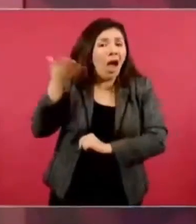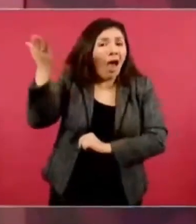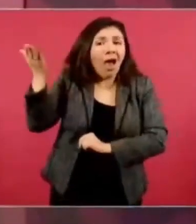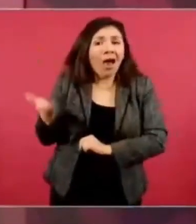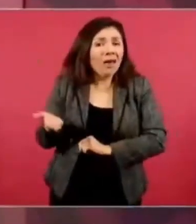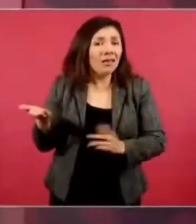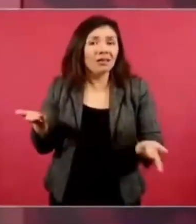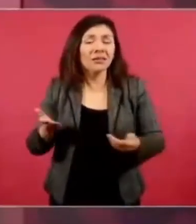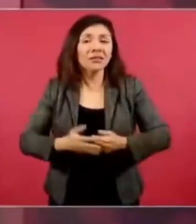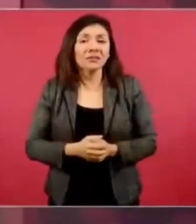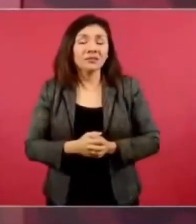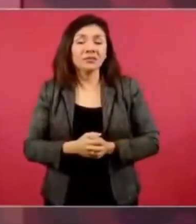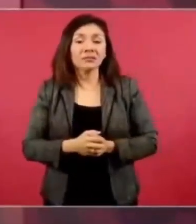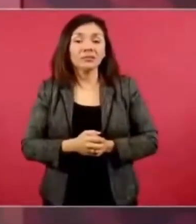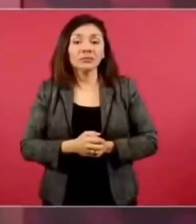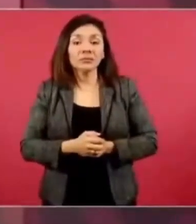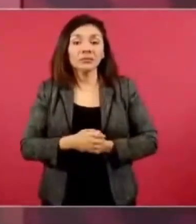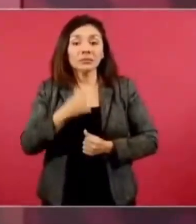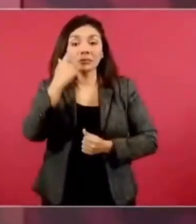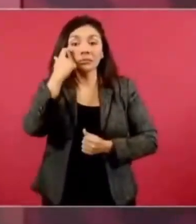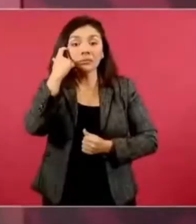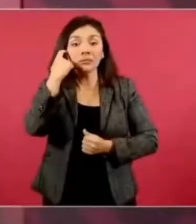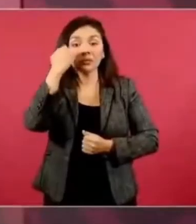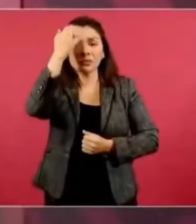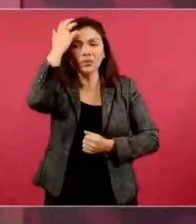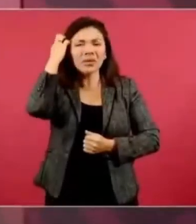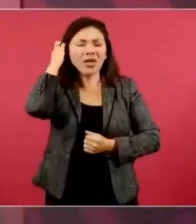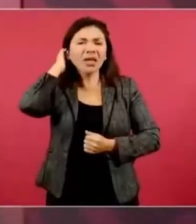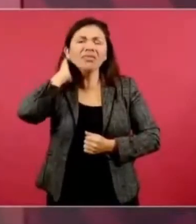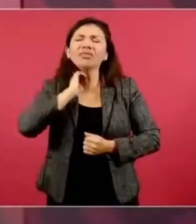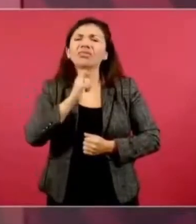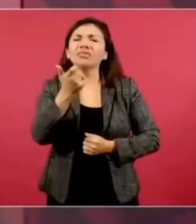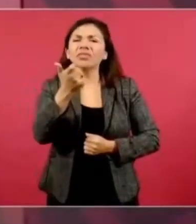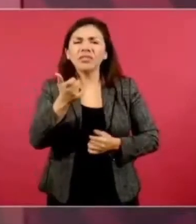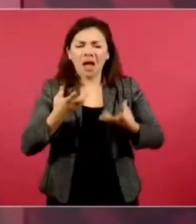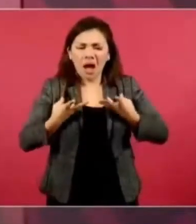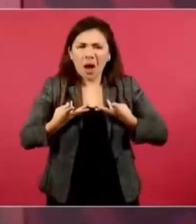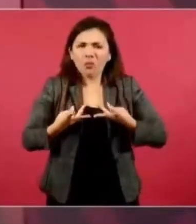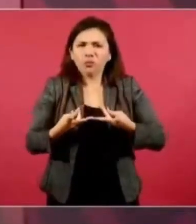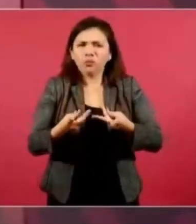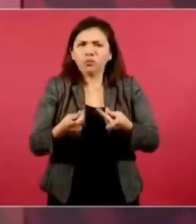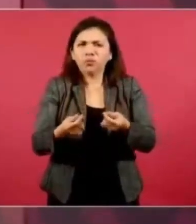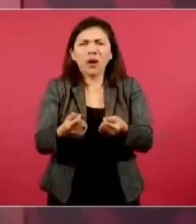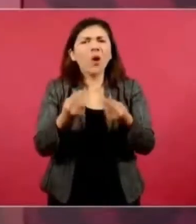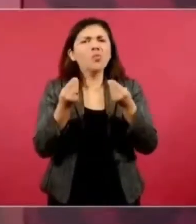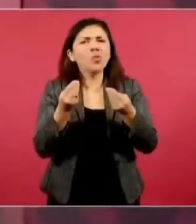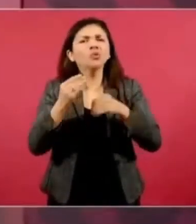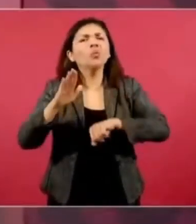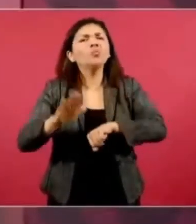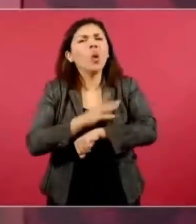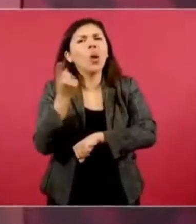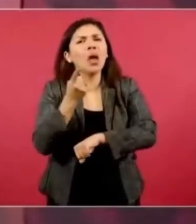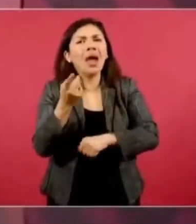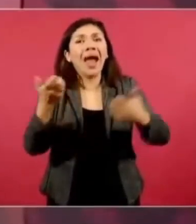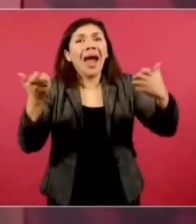Y por qué se gastaba tanto y se hacía poco